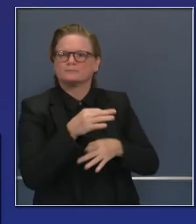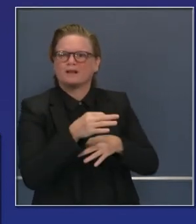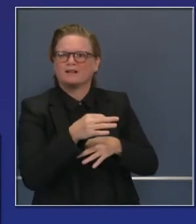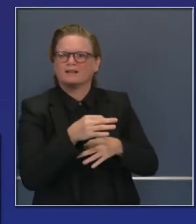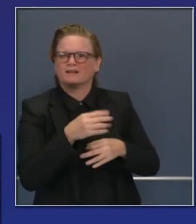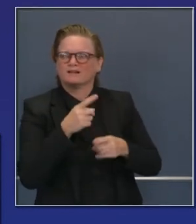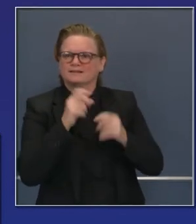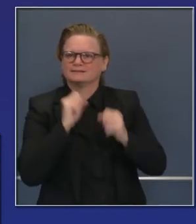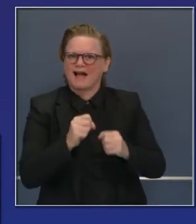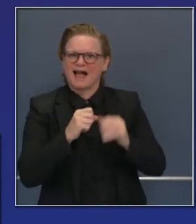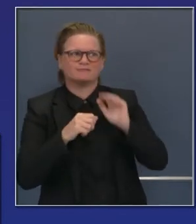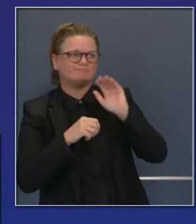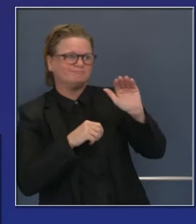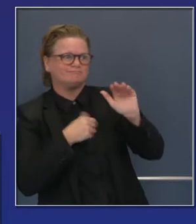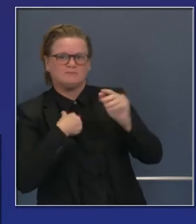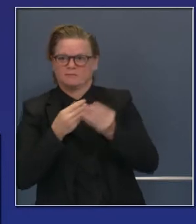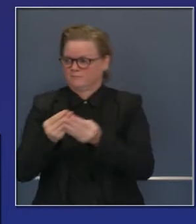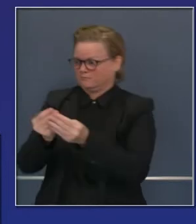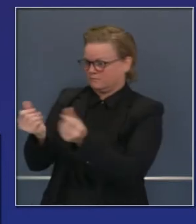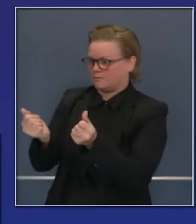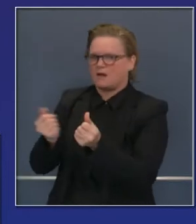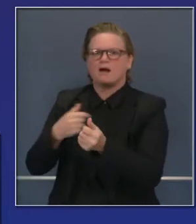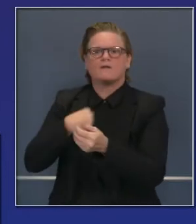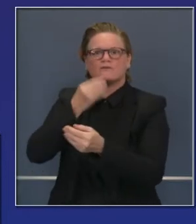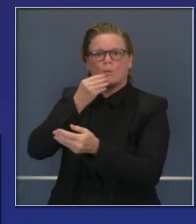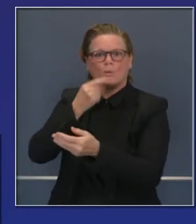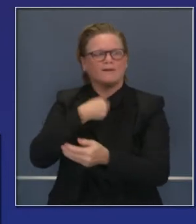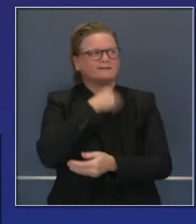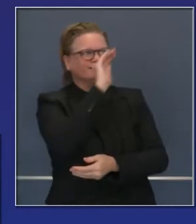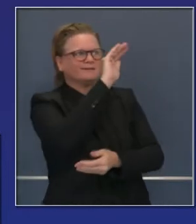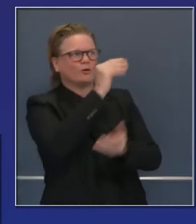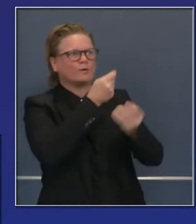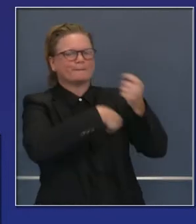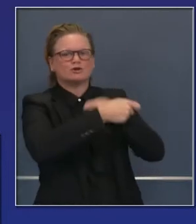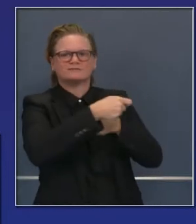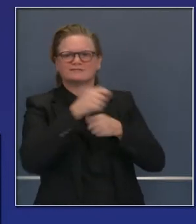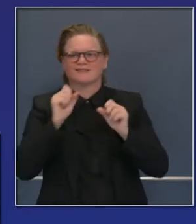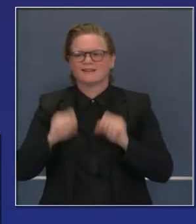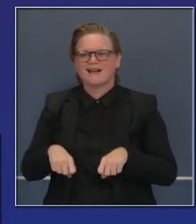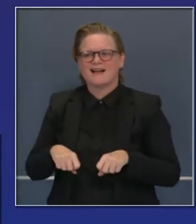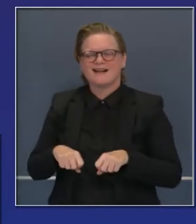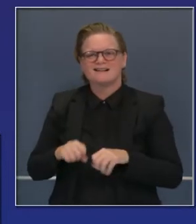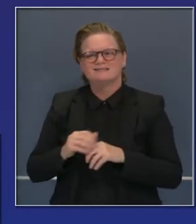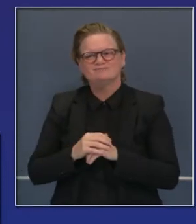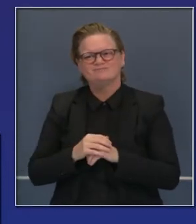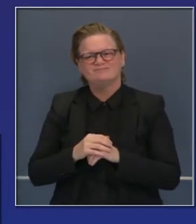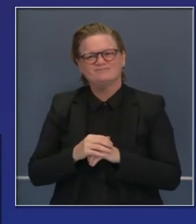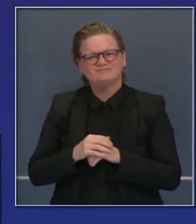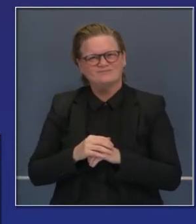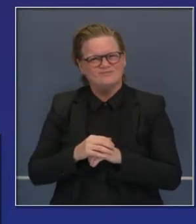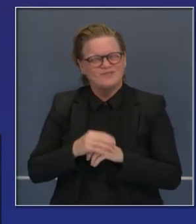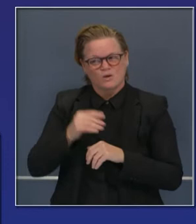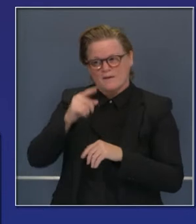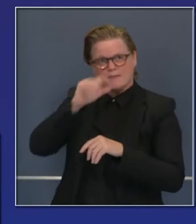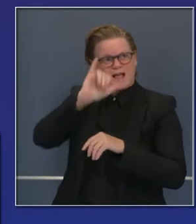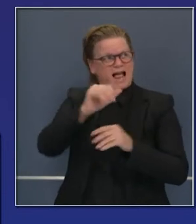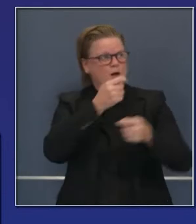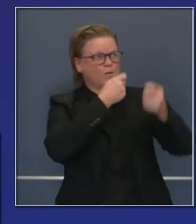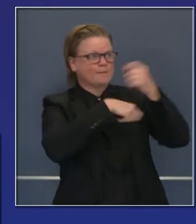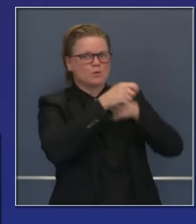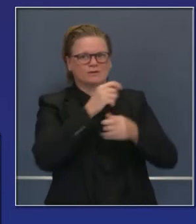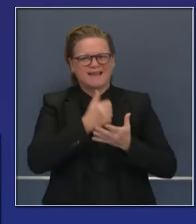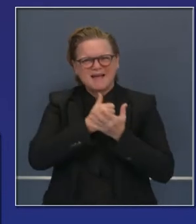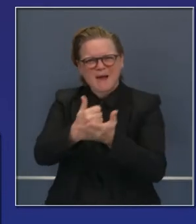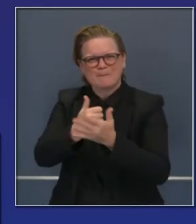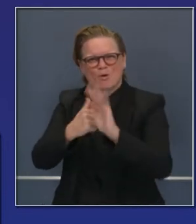con dados, ya 10,000 trabajos se han visto apoyados, casi